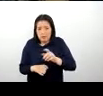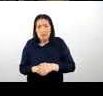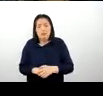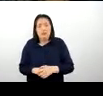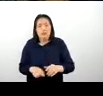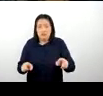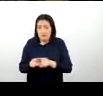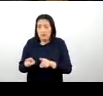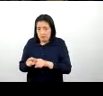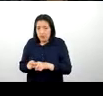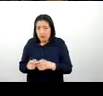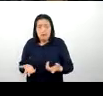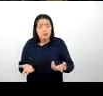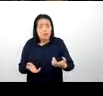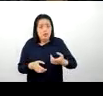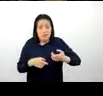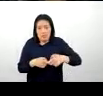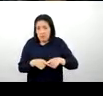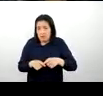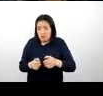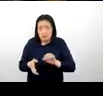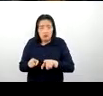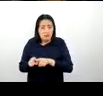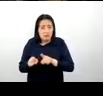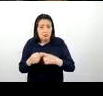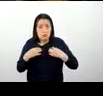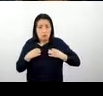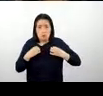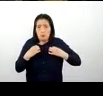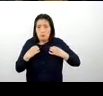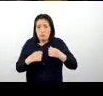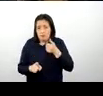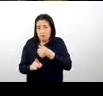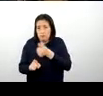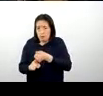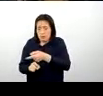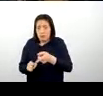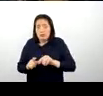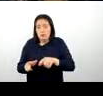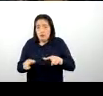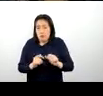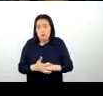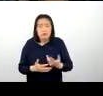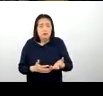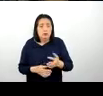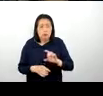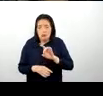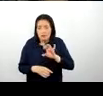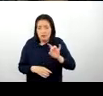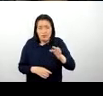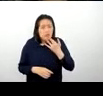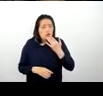También el tejido de lo que es su vestimenta típica, ¿no? Lo colorido que es,